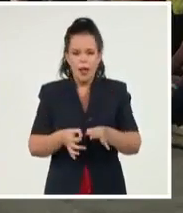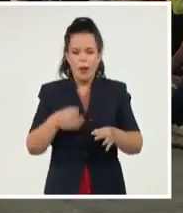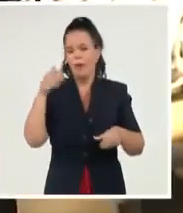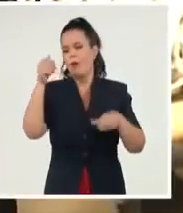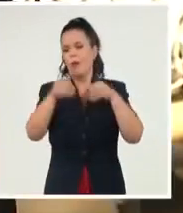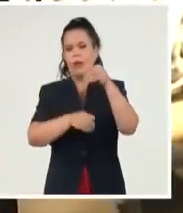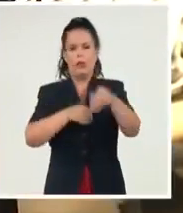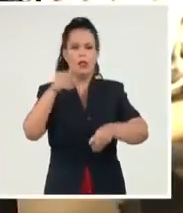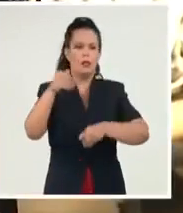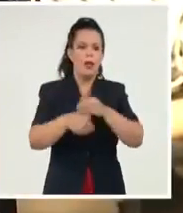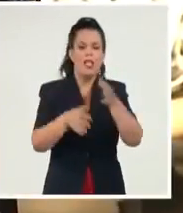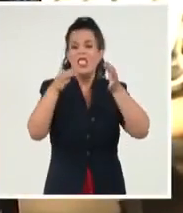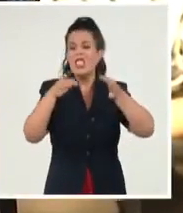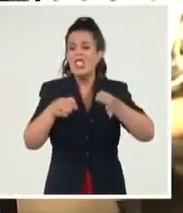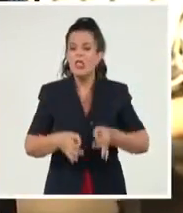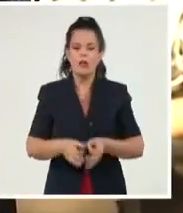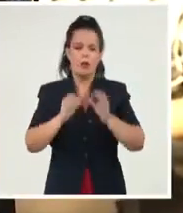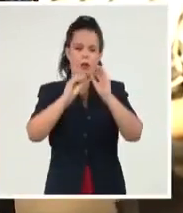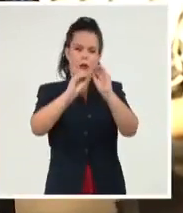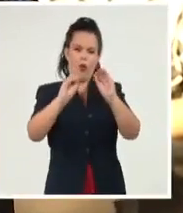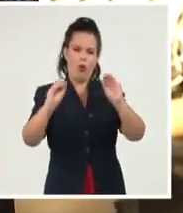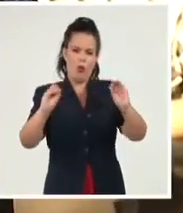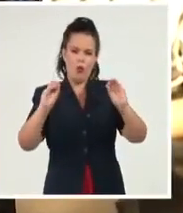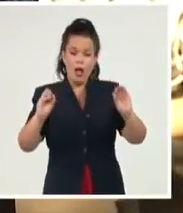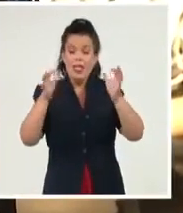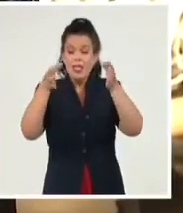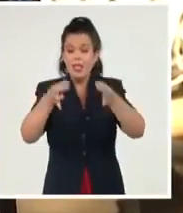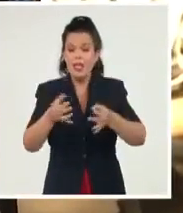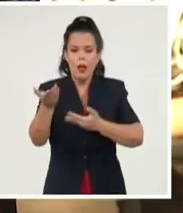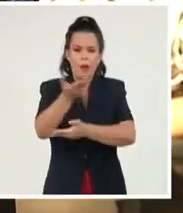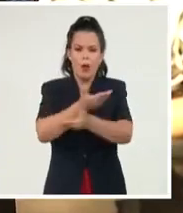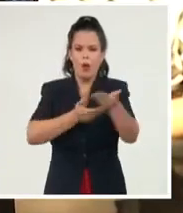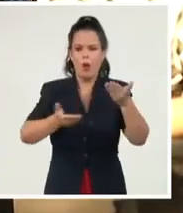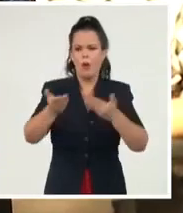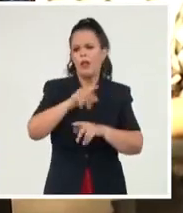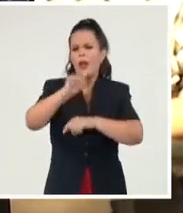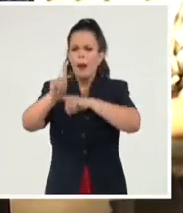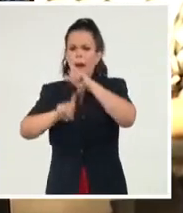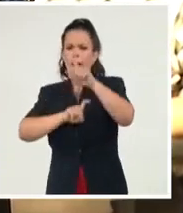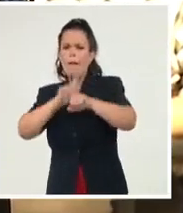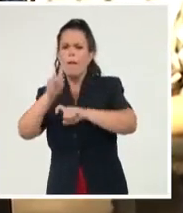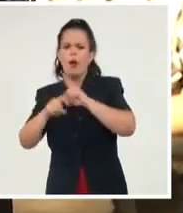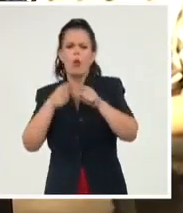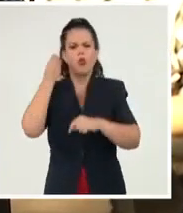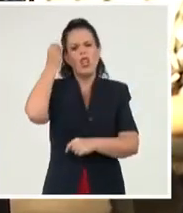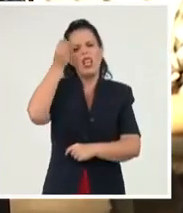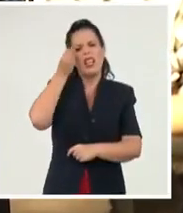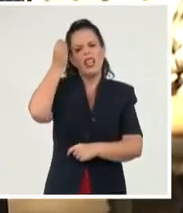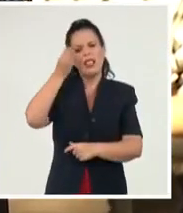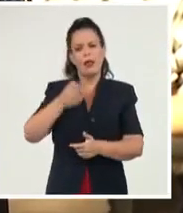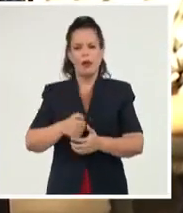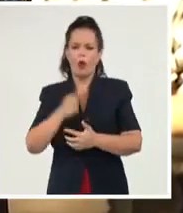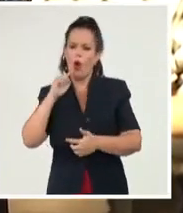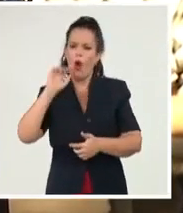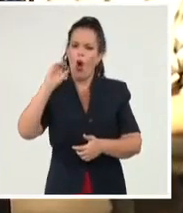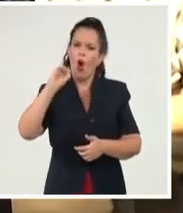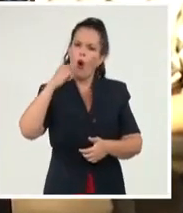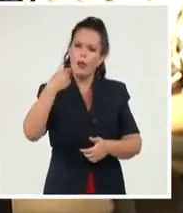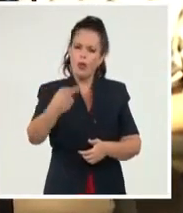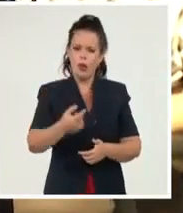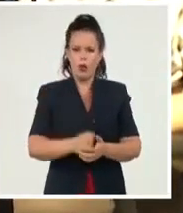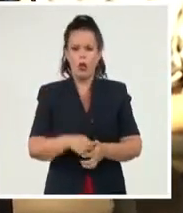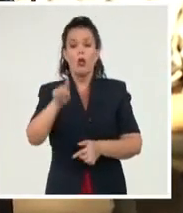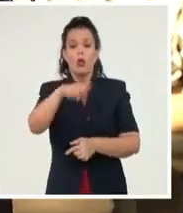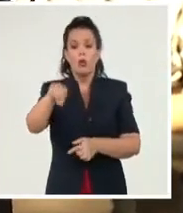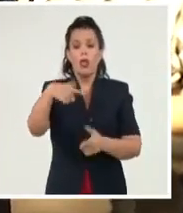convocar, siempre vamos a compartir con ustedes criterios, y sobre todo siempre les vamos a pedir que nos digan cuáles de ustedes creen